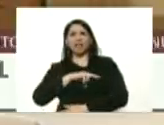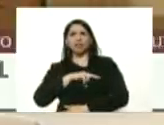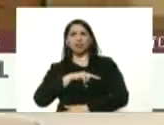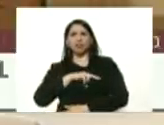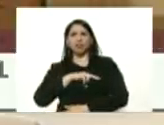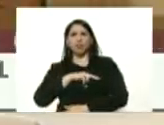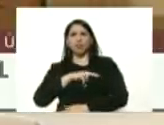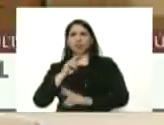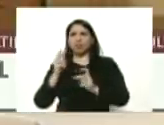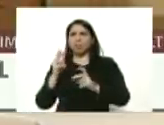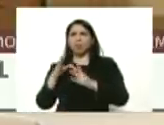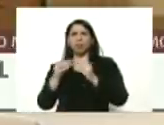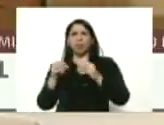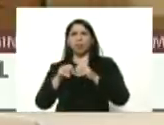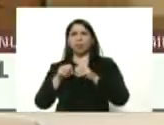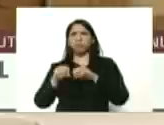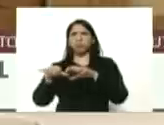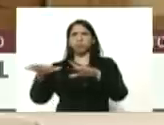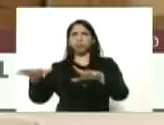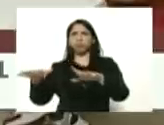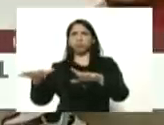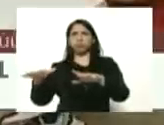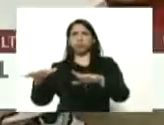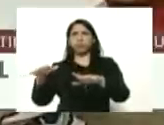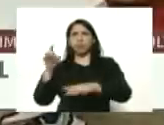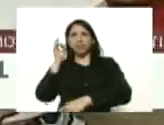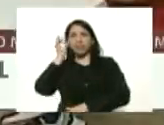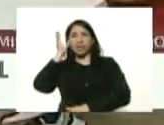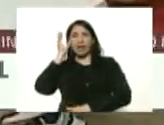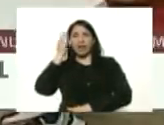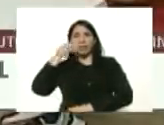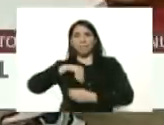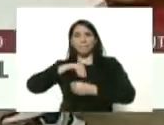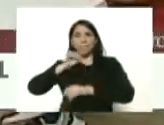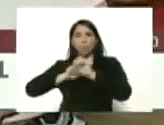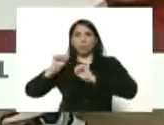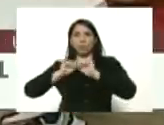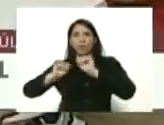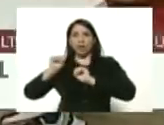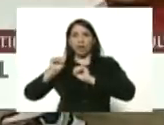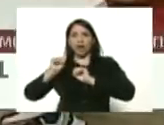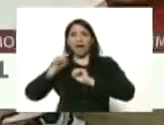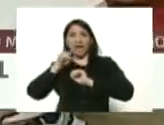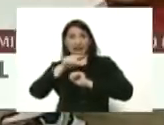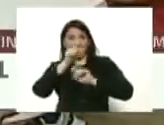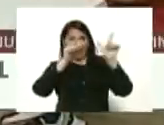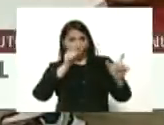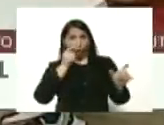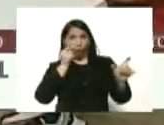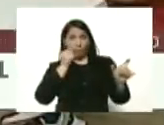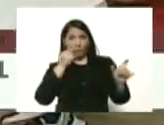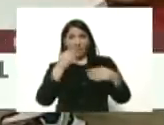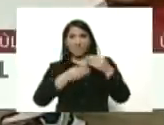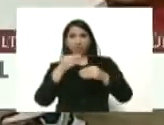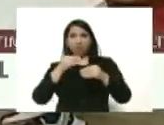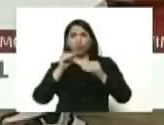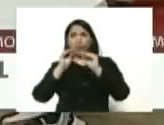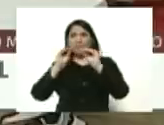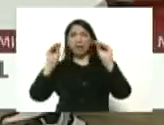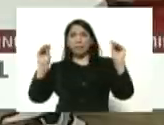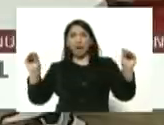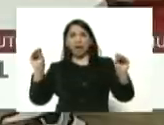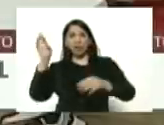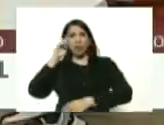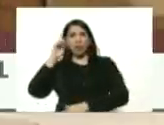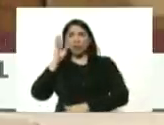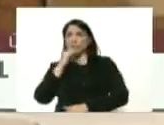de que si todos se contagian van a crear inmunidad bueno este señor que hizo estos llamados irracionales se contagió de